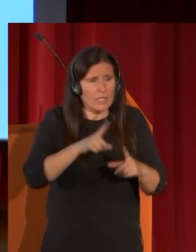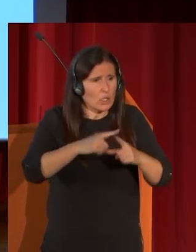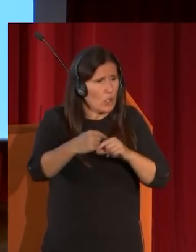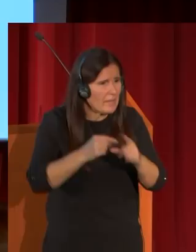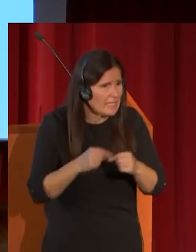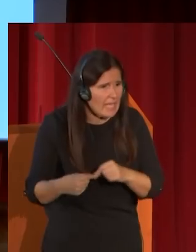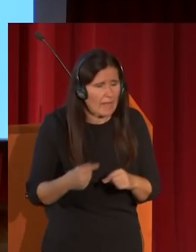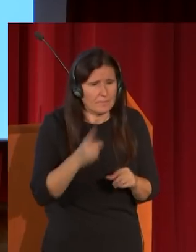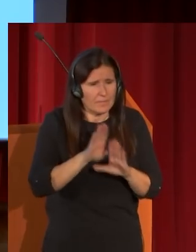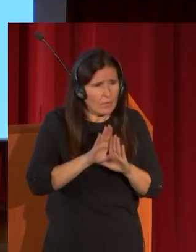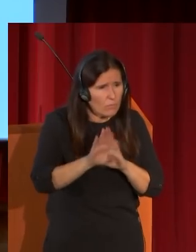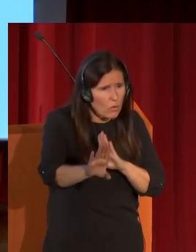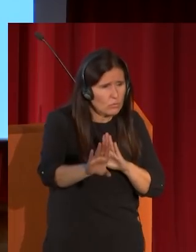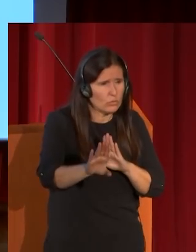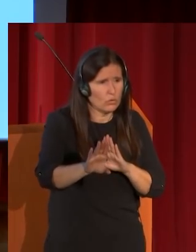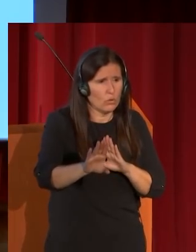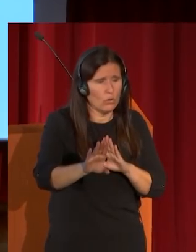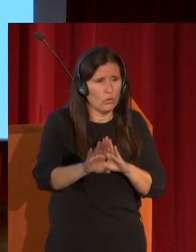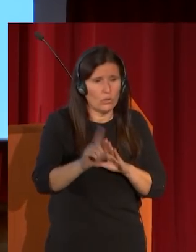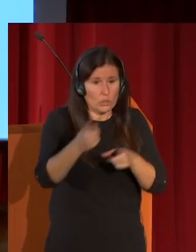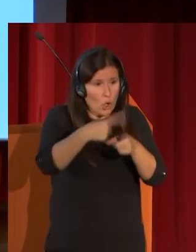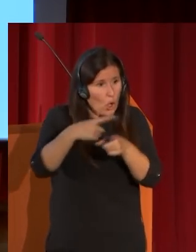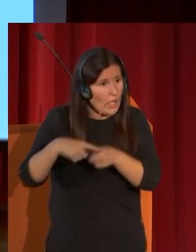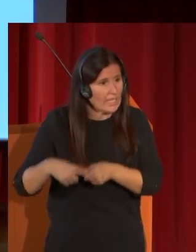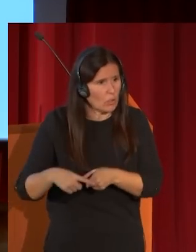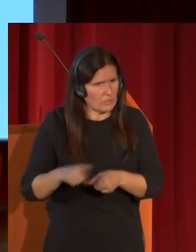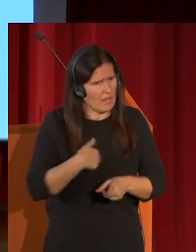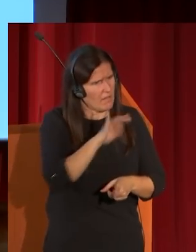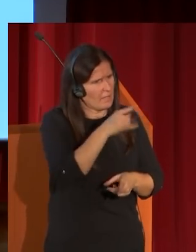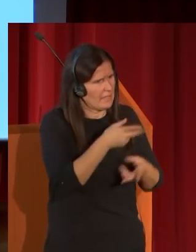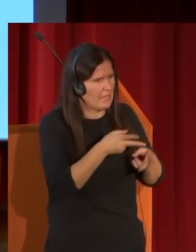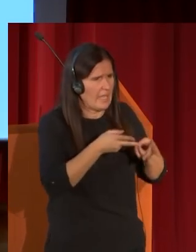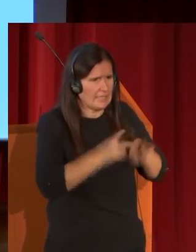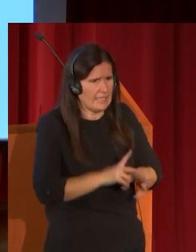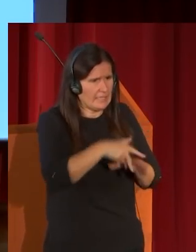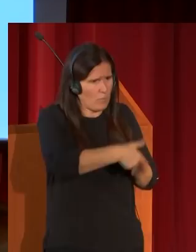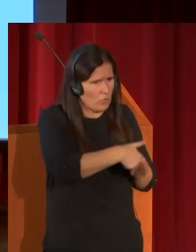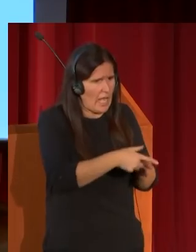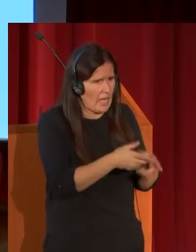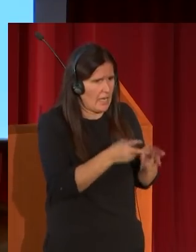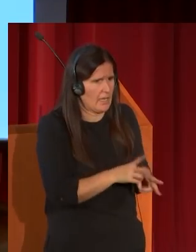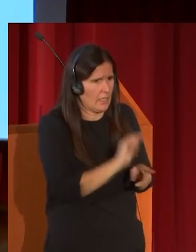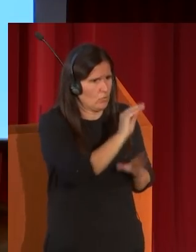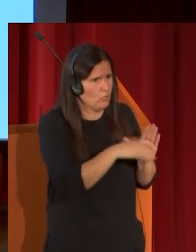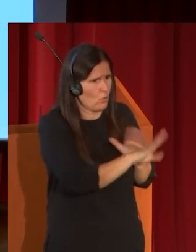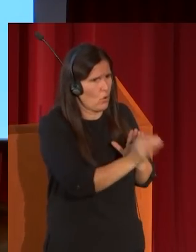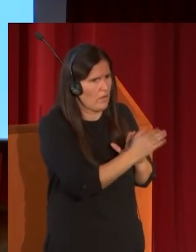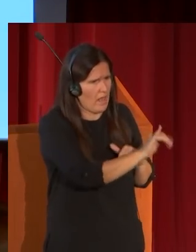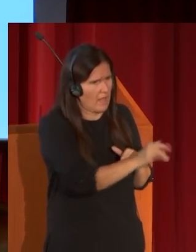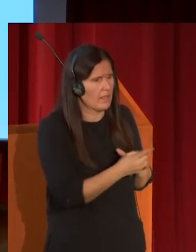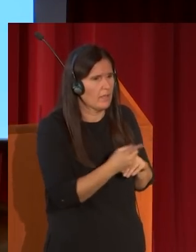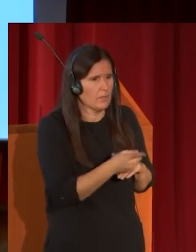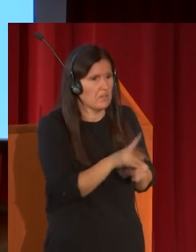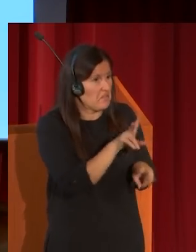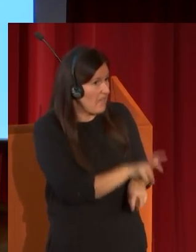y como para él estos objetos él poseía también sillas de montar en su colección porque por un lado eran